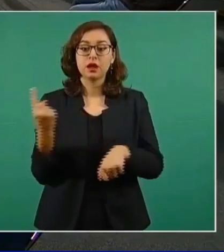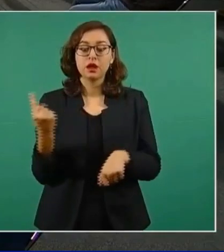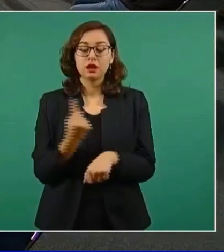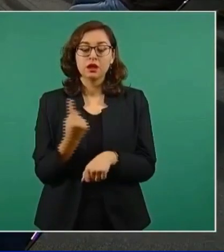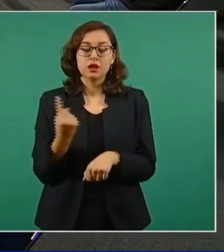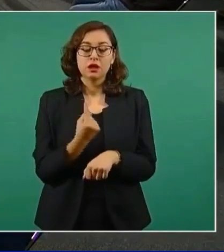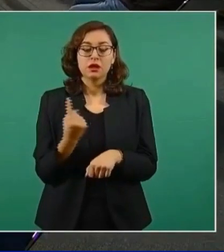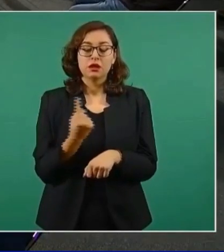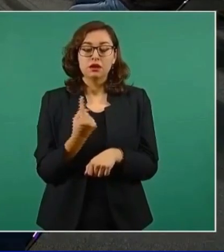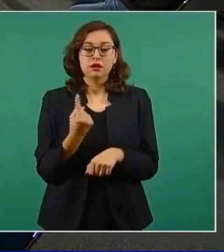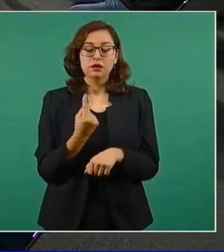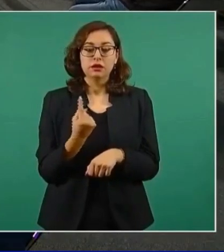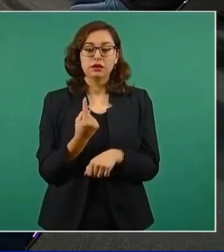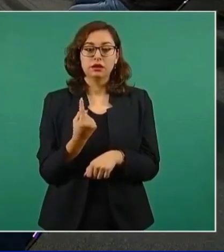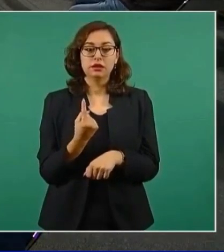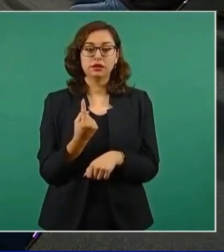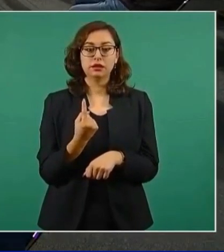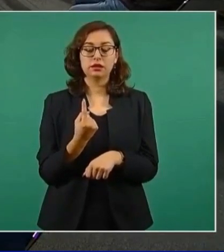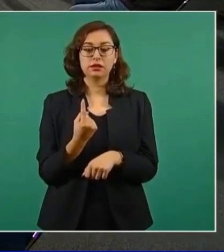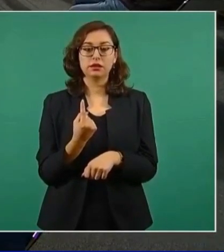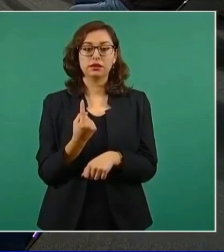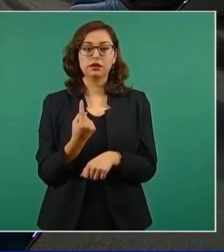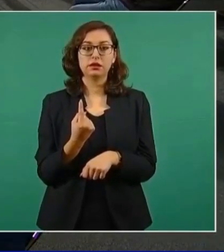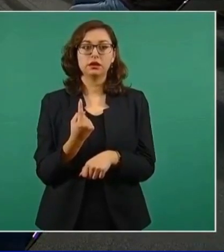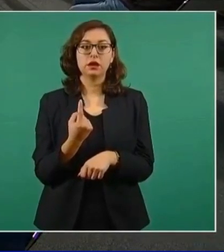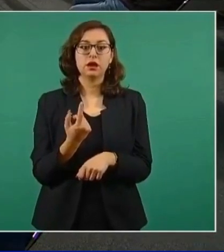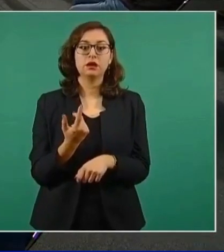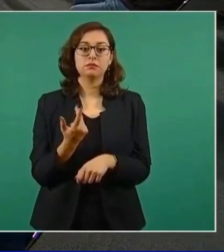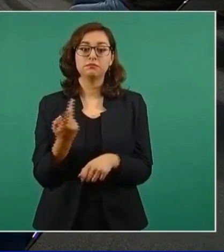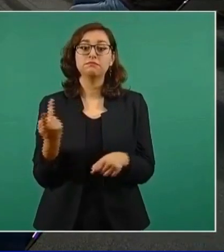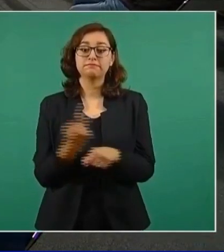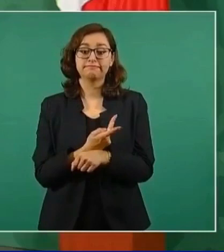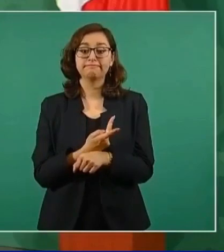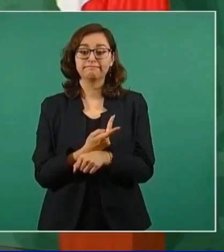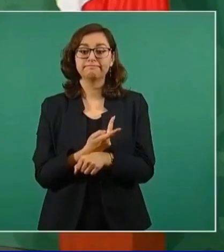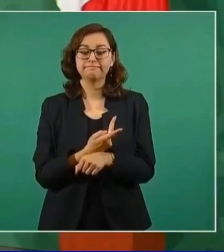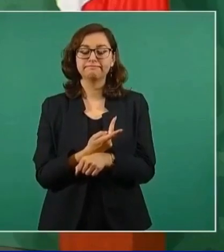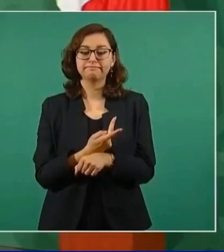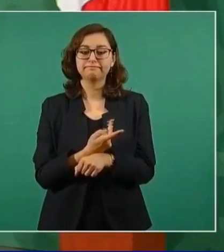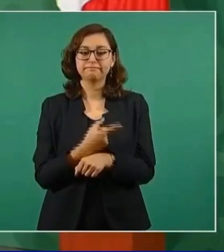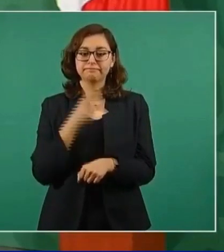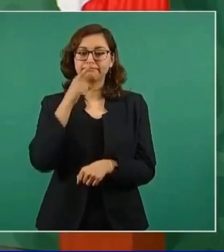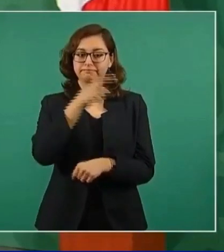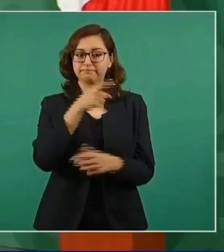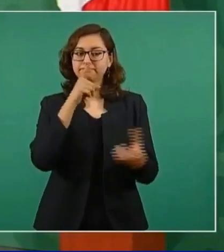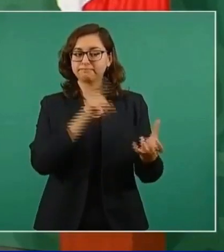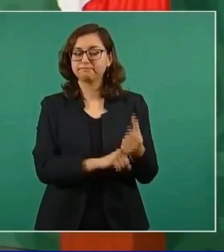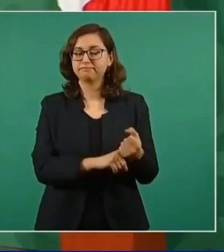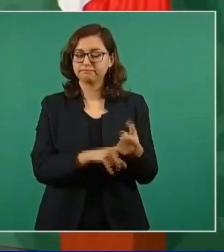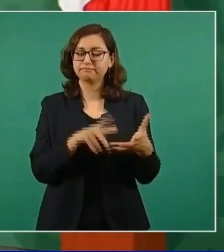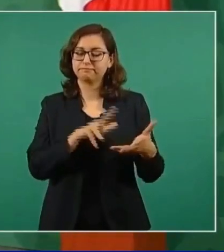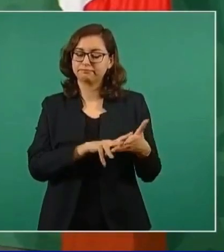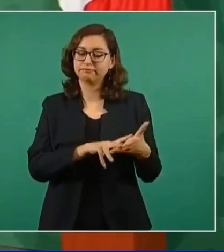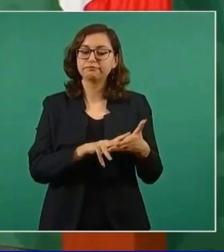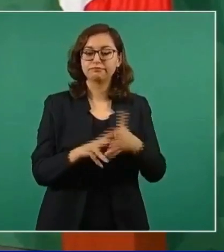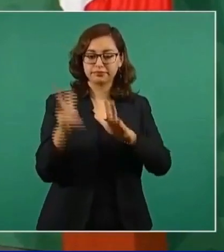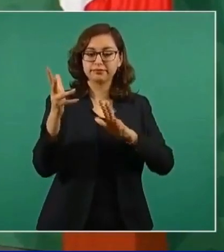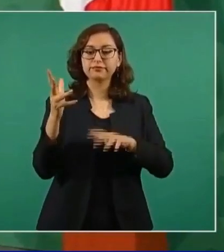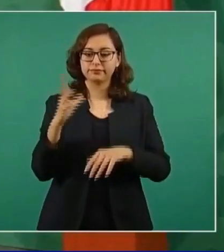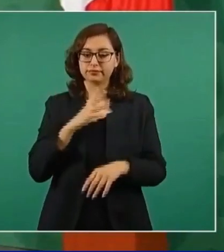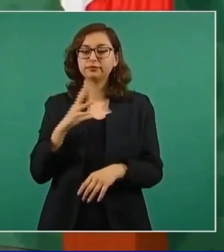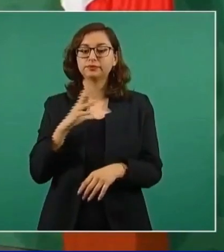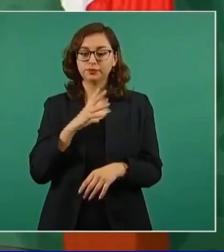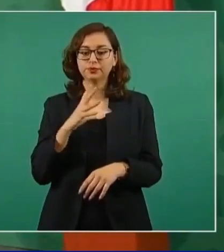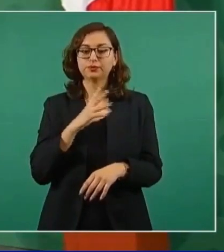violencia en algunos pueblos